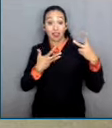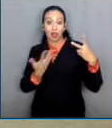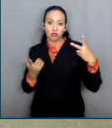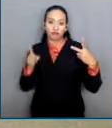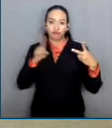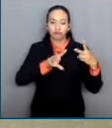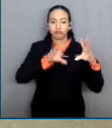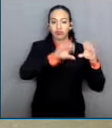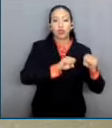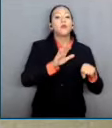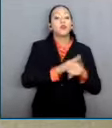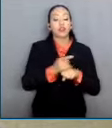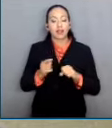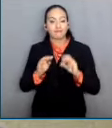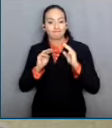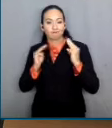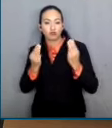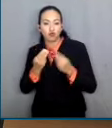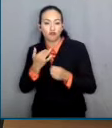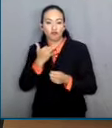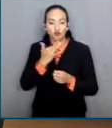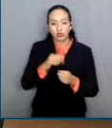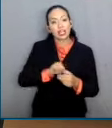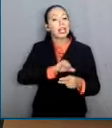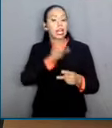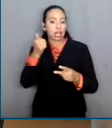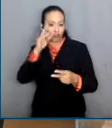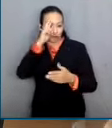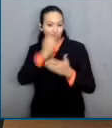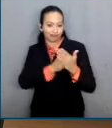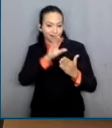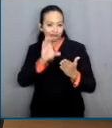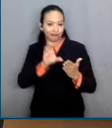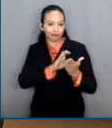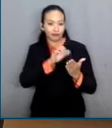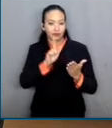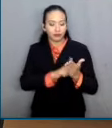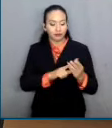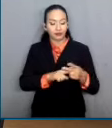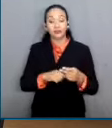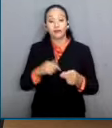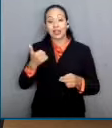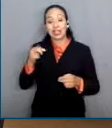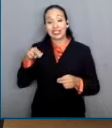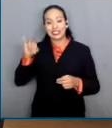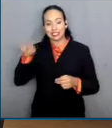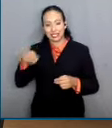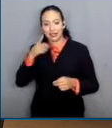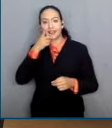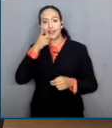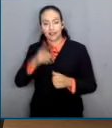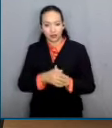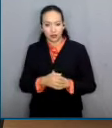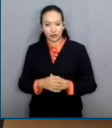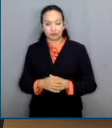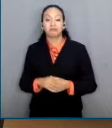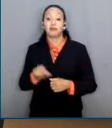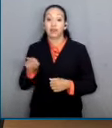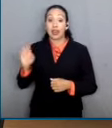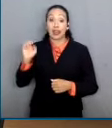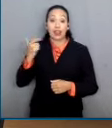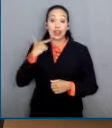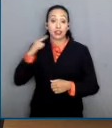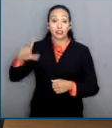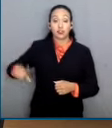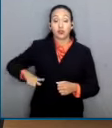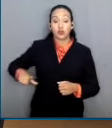organizada y otros delitos. La magistrada Yaní Notalo Aramalasí argumentó que si bien el exgobernador tiene sus